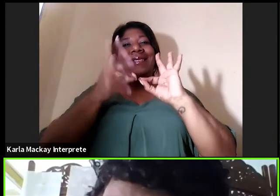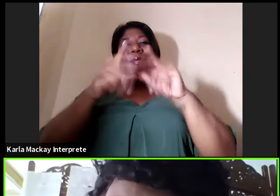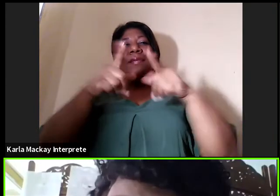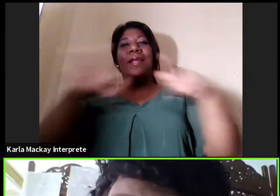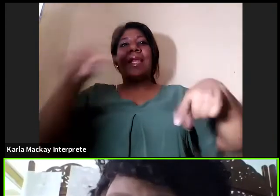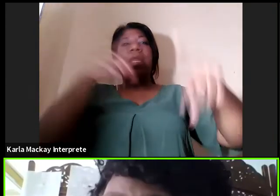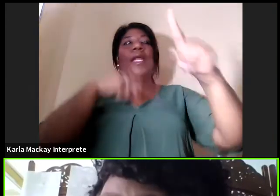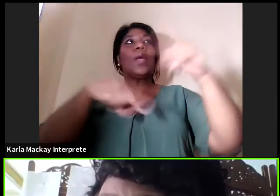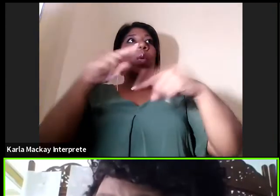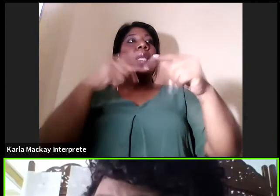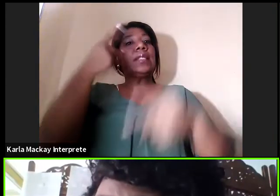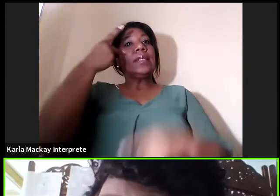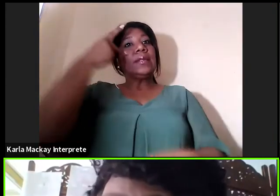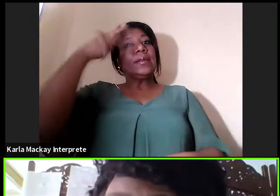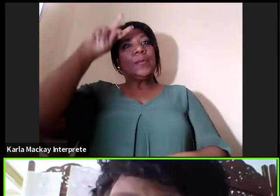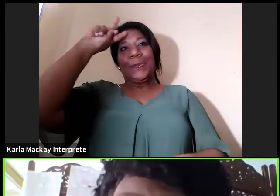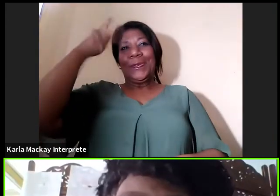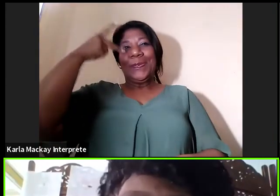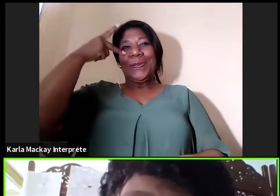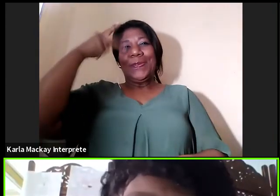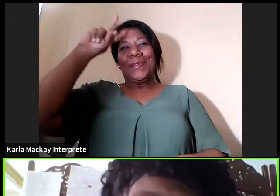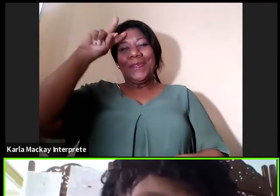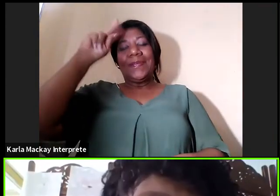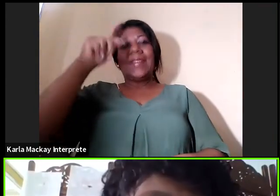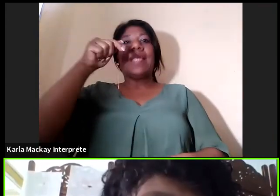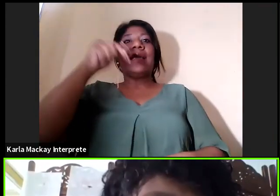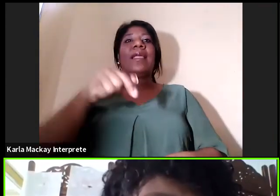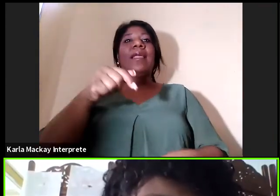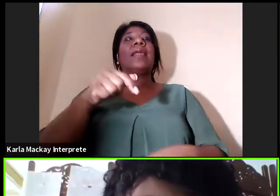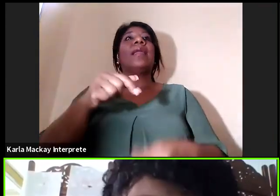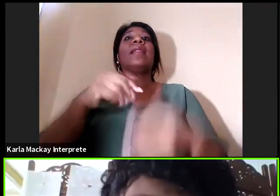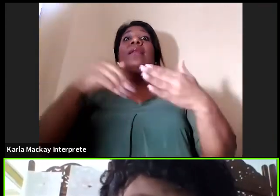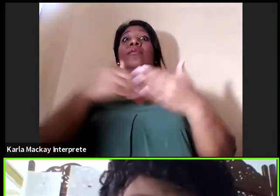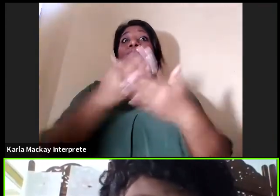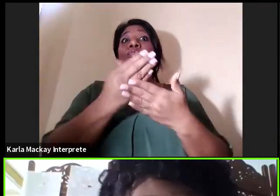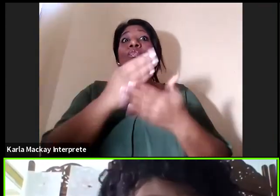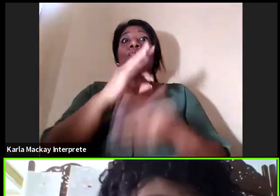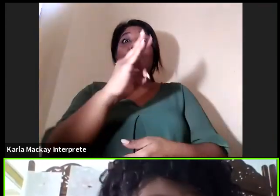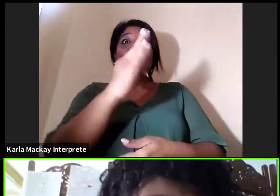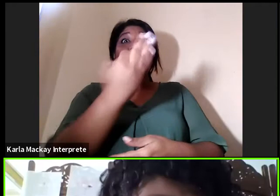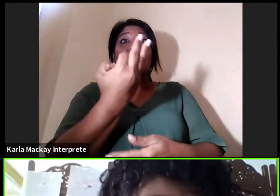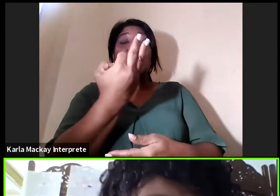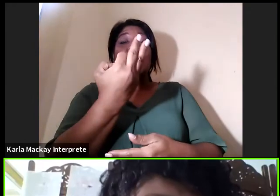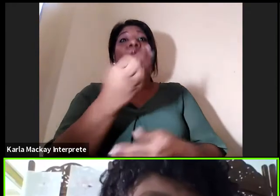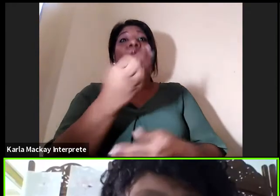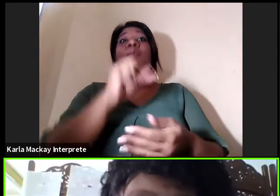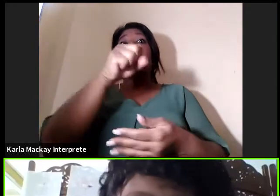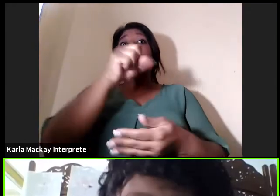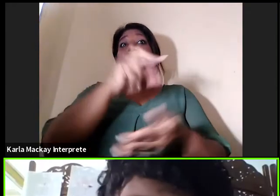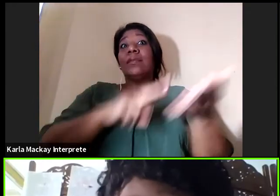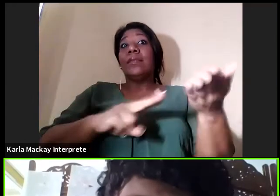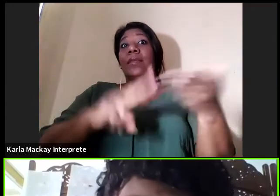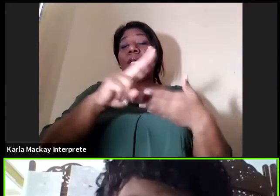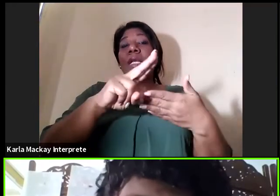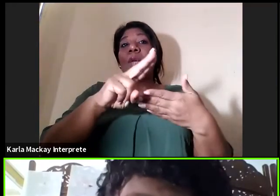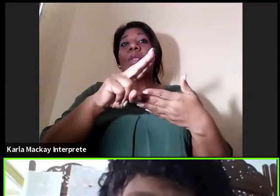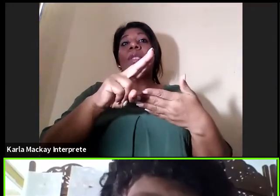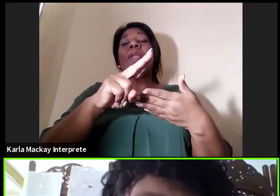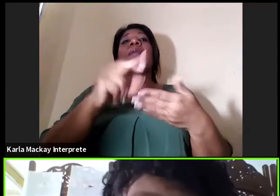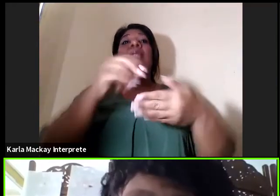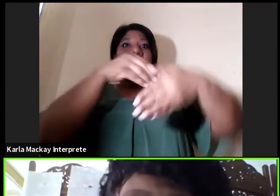acompañando en esta forma innovadora que tiene la universidad para incluir